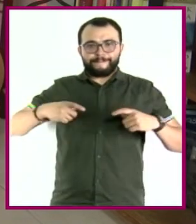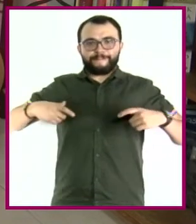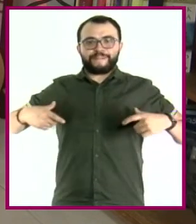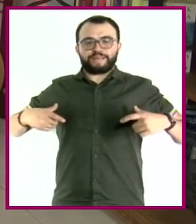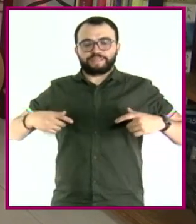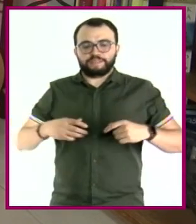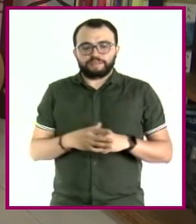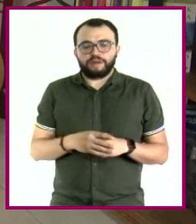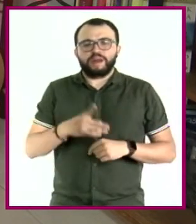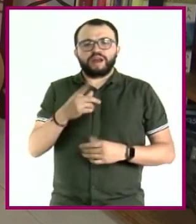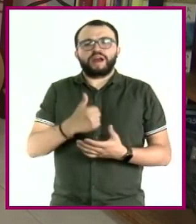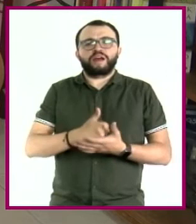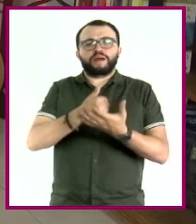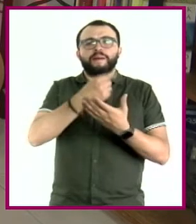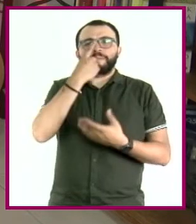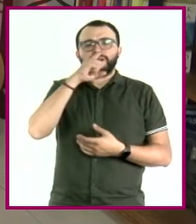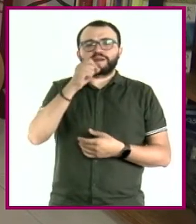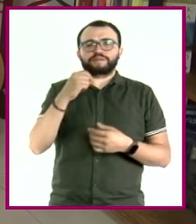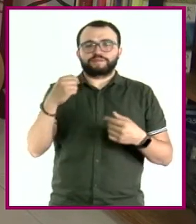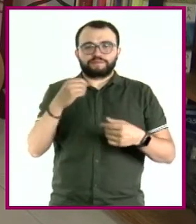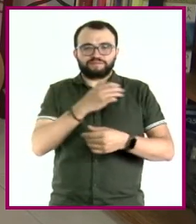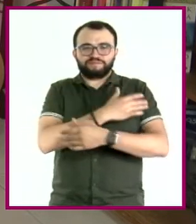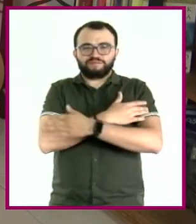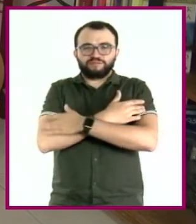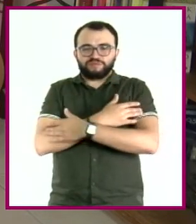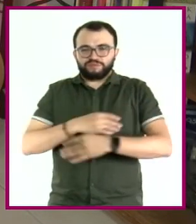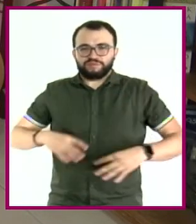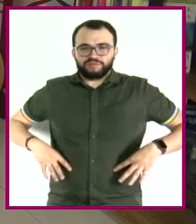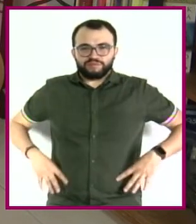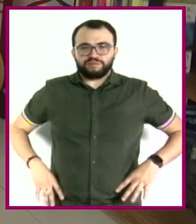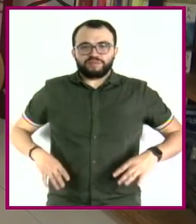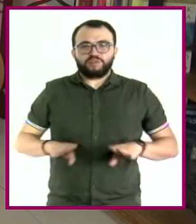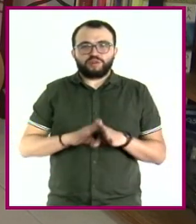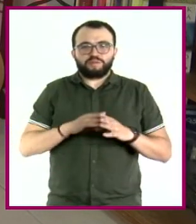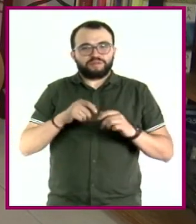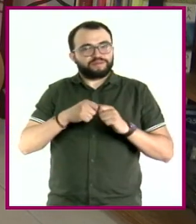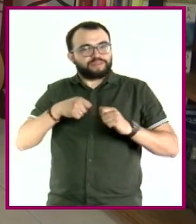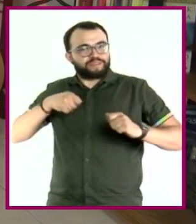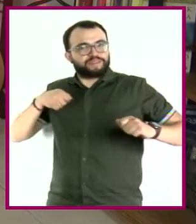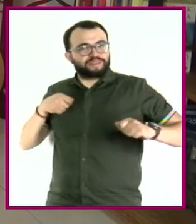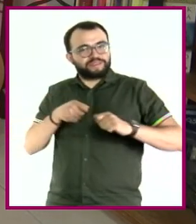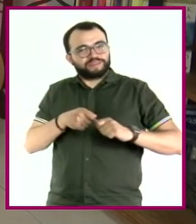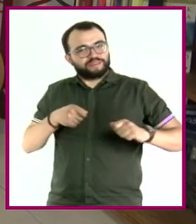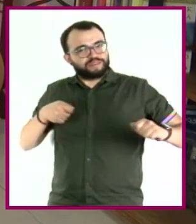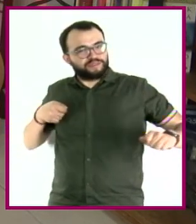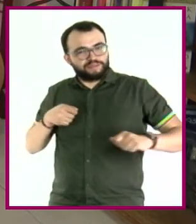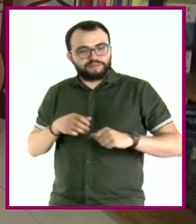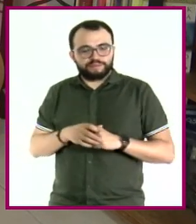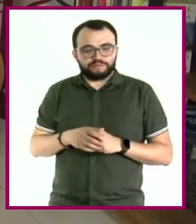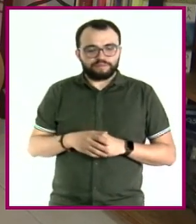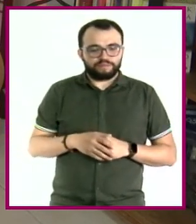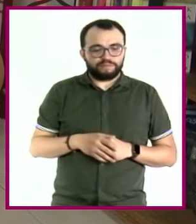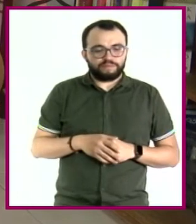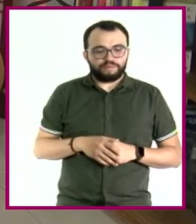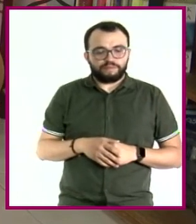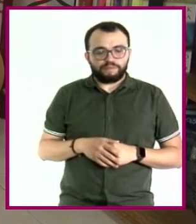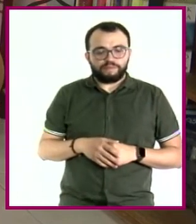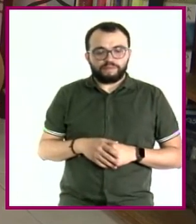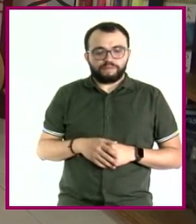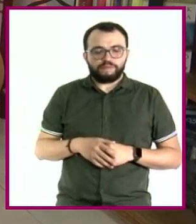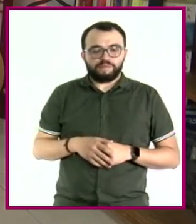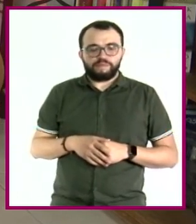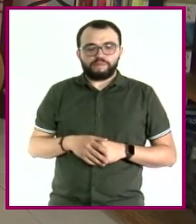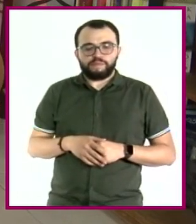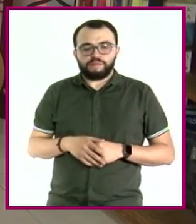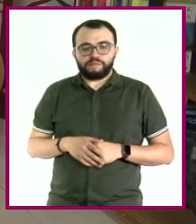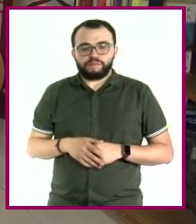Esto te ayuda a ir estirando los músculos isquiotibiales, que son los músculos por detrás de las piernas. Lo que hagas de un